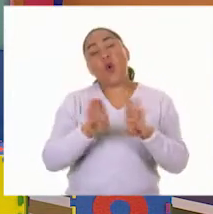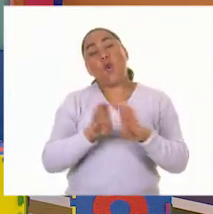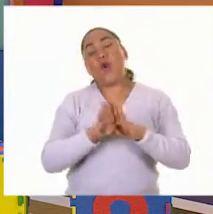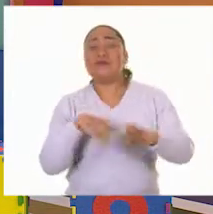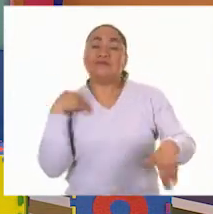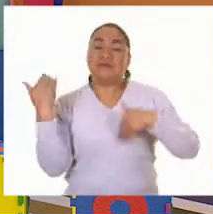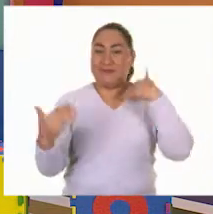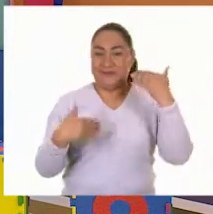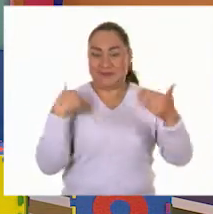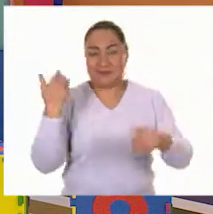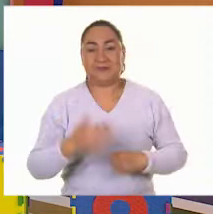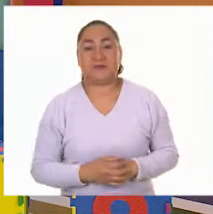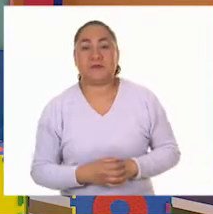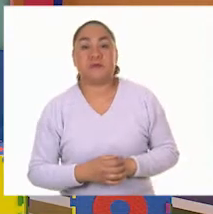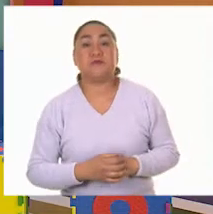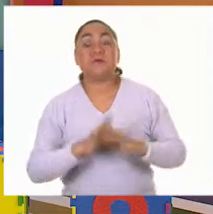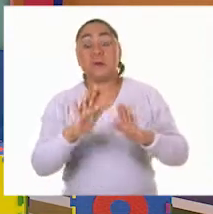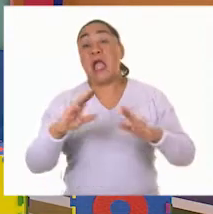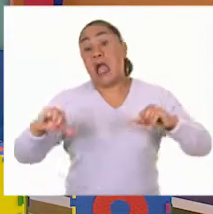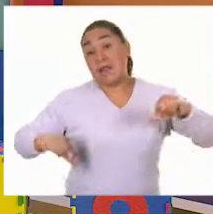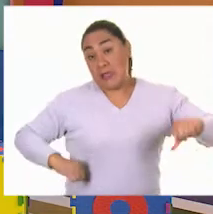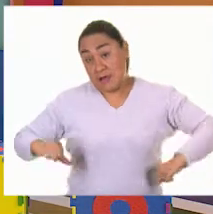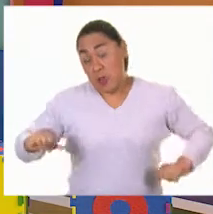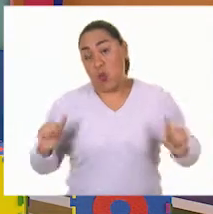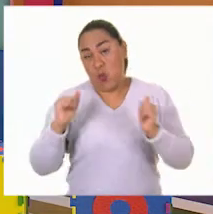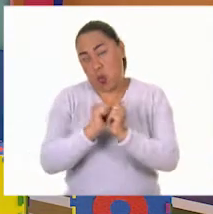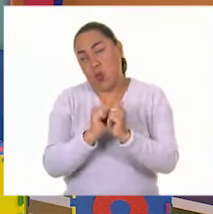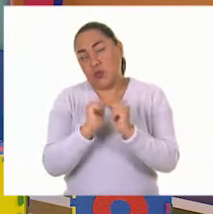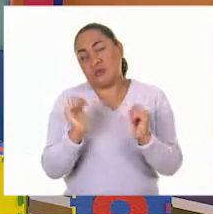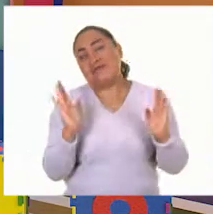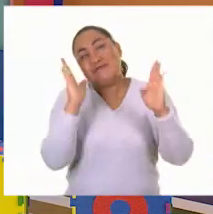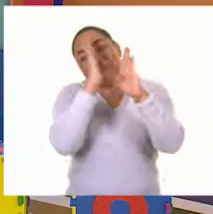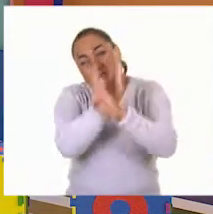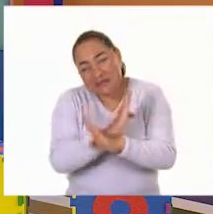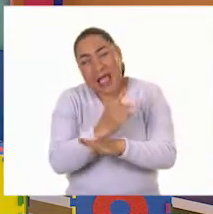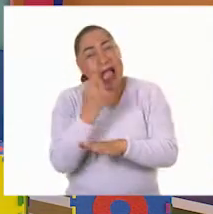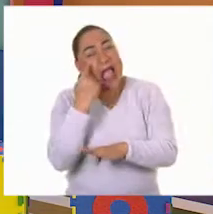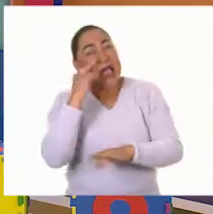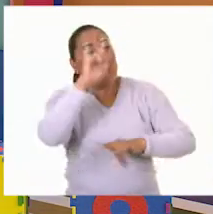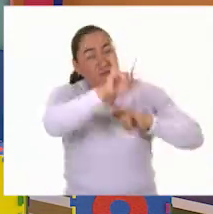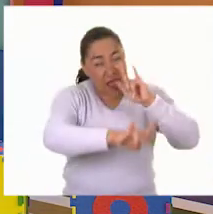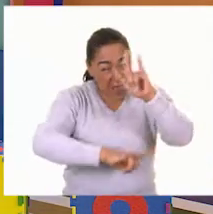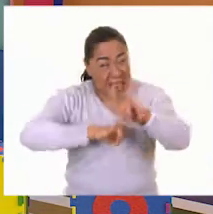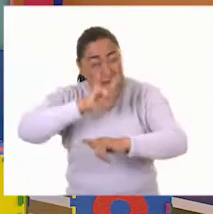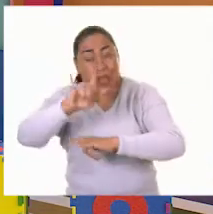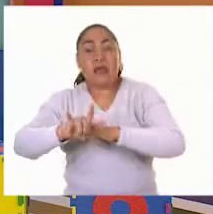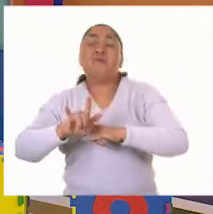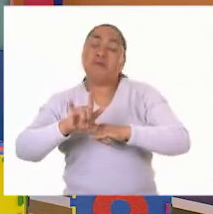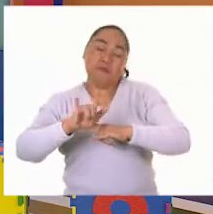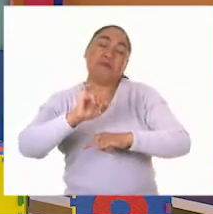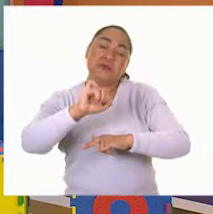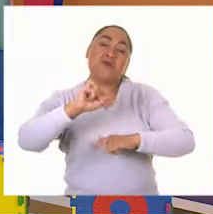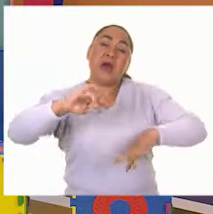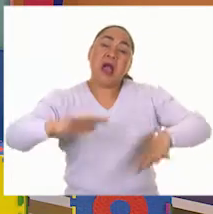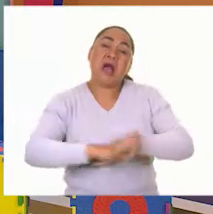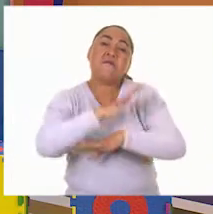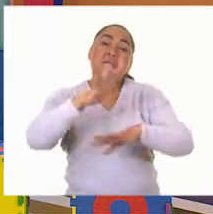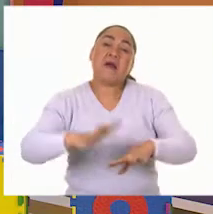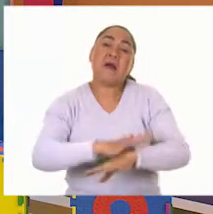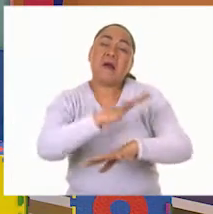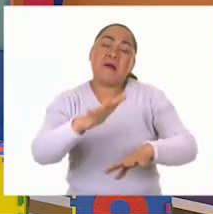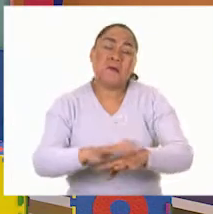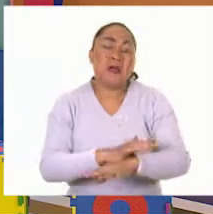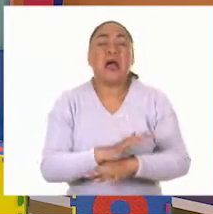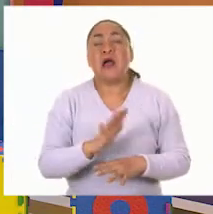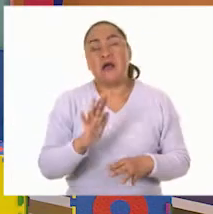Ahora, las actividades recreativas que nosotros realizamos en las ferias también han cambiado con el paso del tiempo. Es como, es